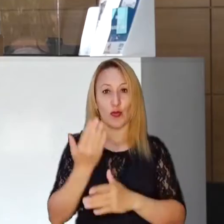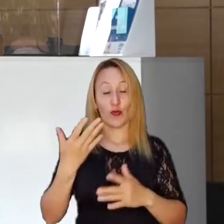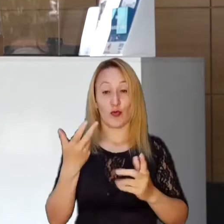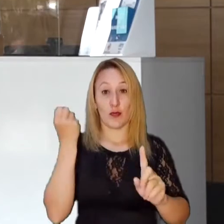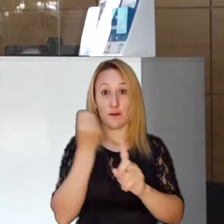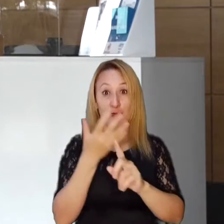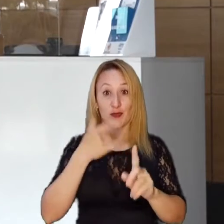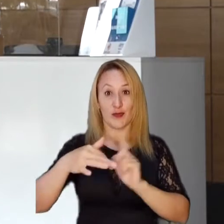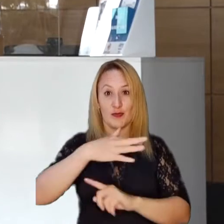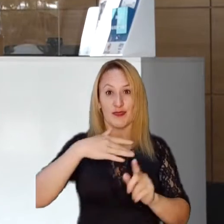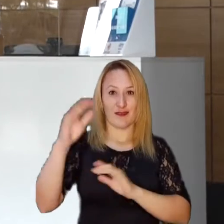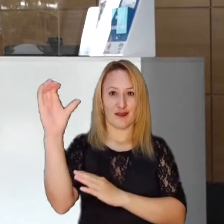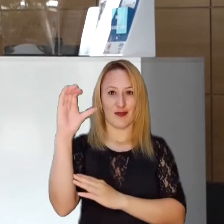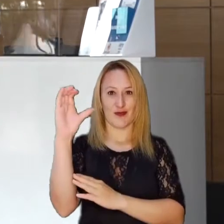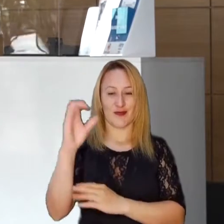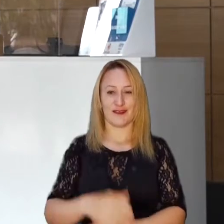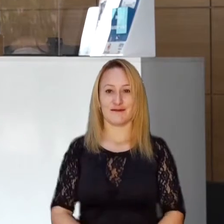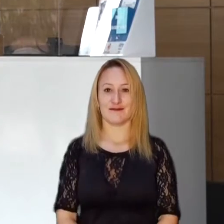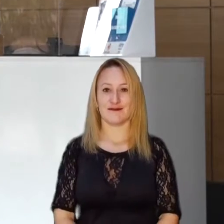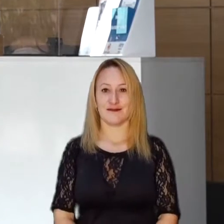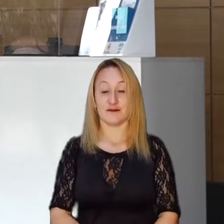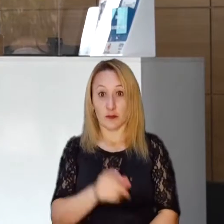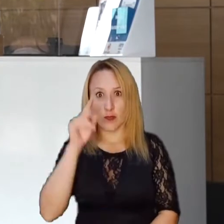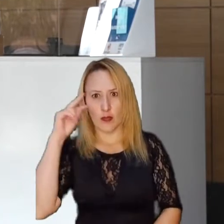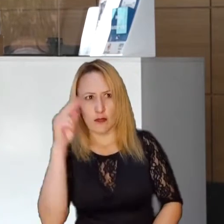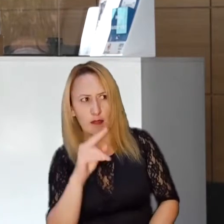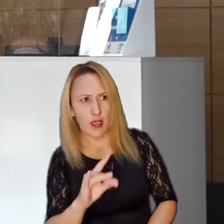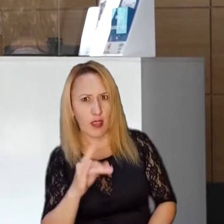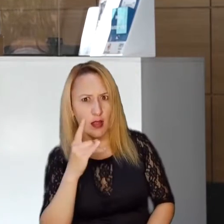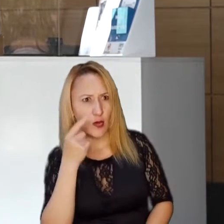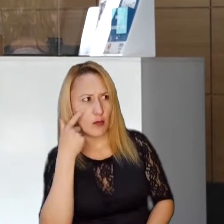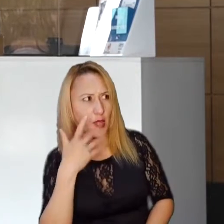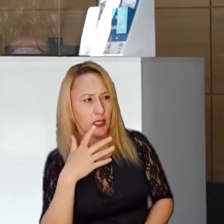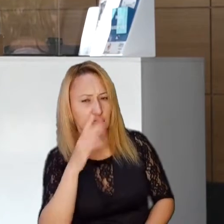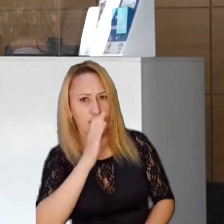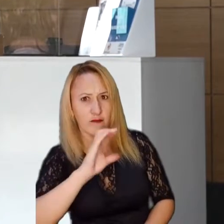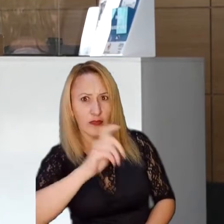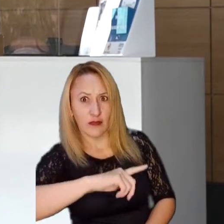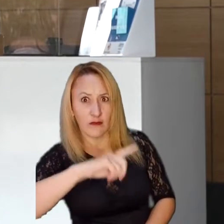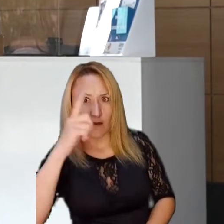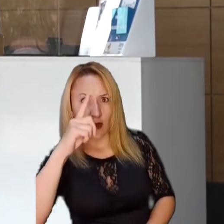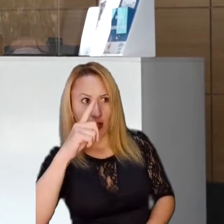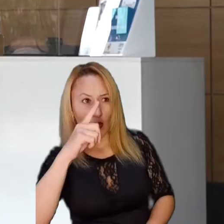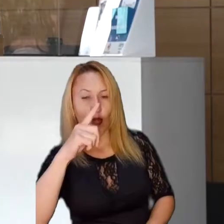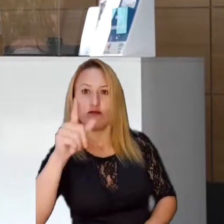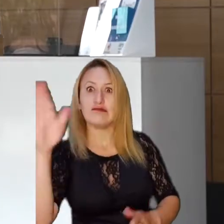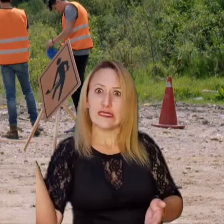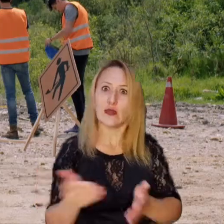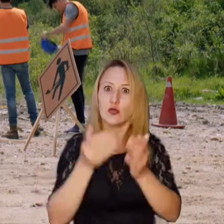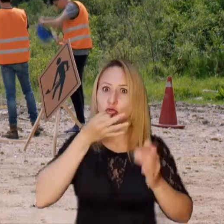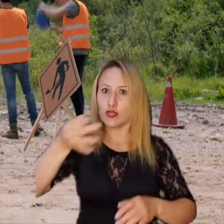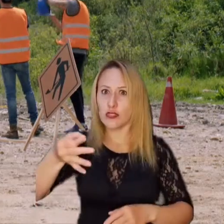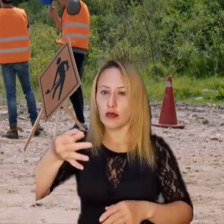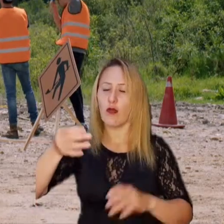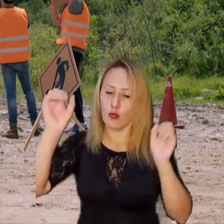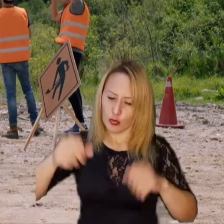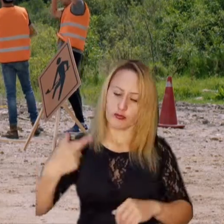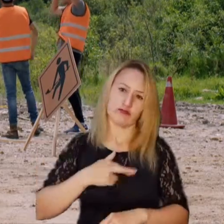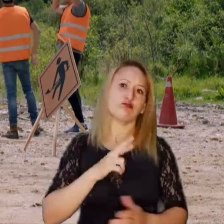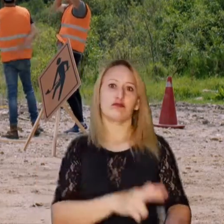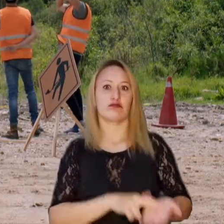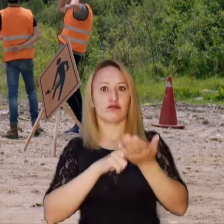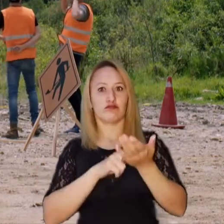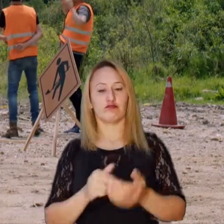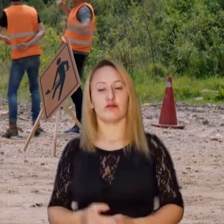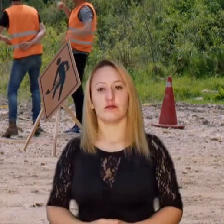Al volver en todo bajo control, les contaremos sobre un nuevo modelo para evaluar el impacto ambiental en Colombia. Si usted ve algo